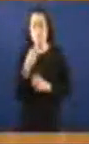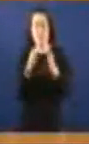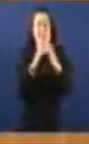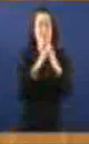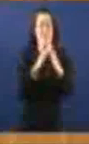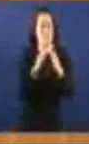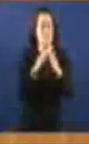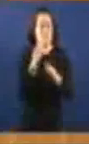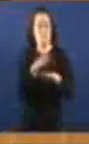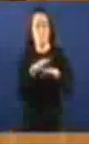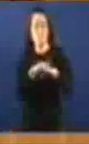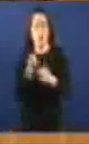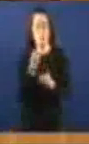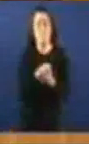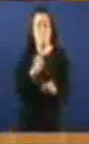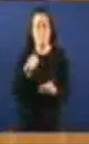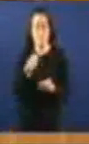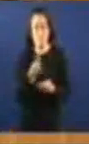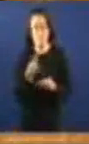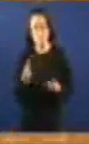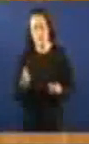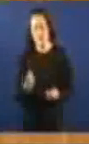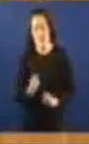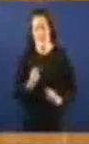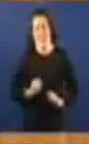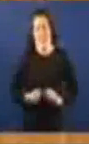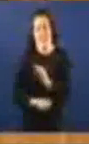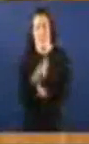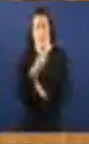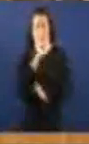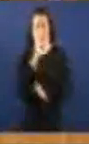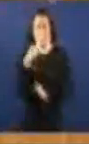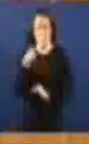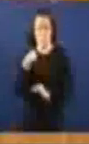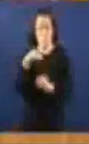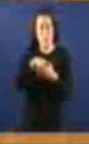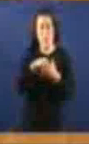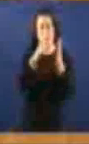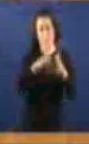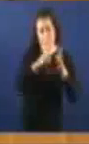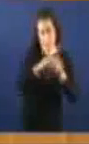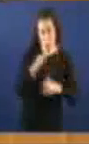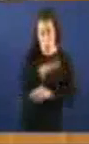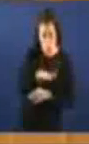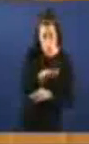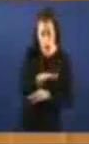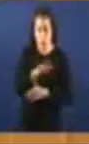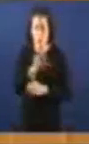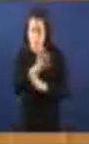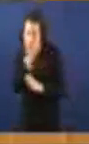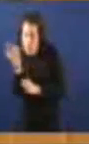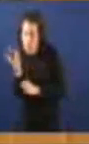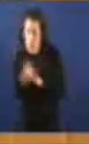que naceron Promovidas por entidades Corporativas De administración local Nos casos Por outro lado Por fundacións Etcétera,